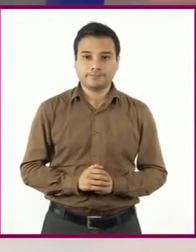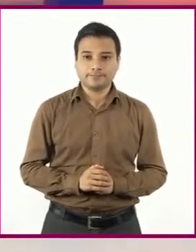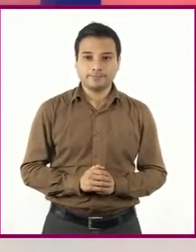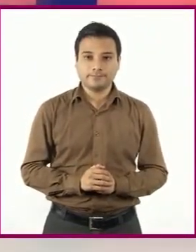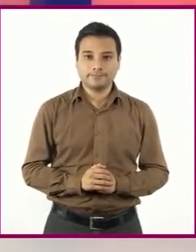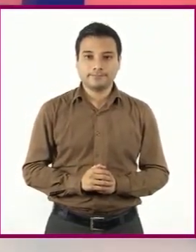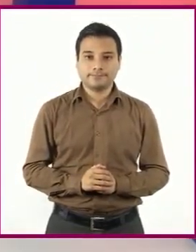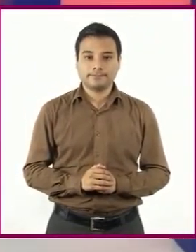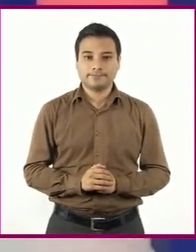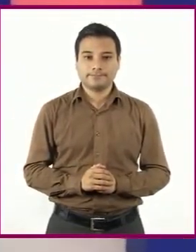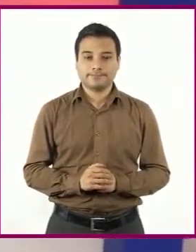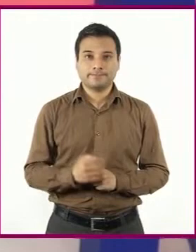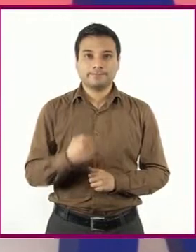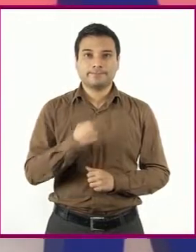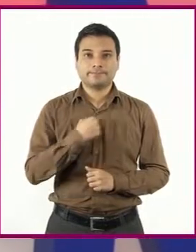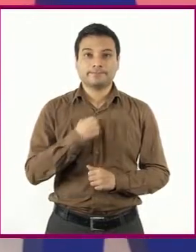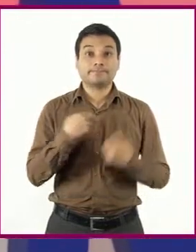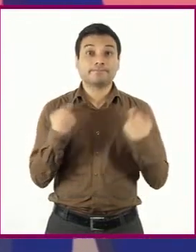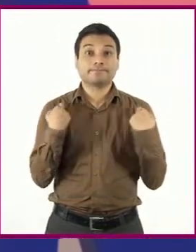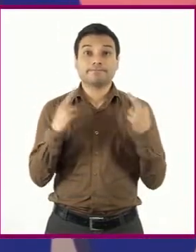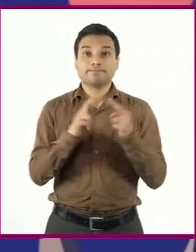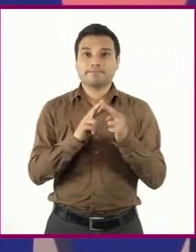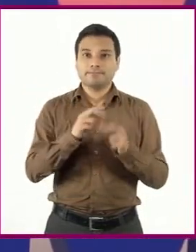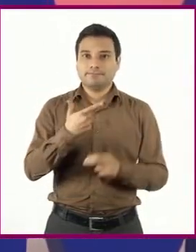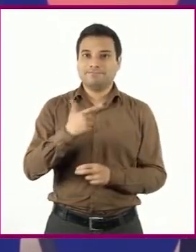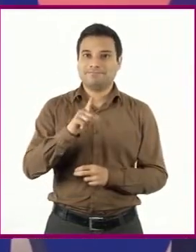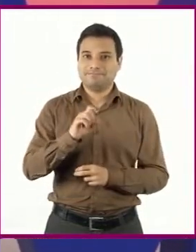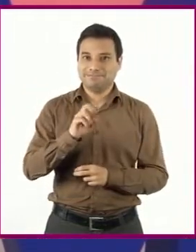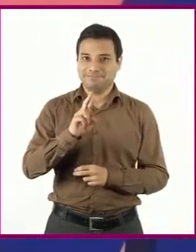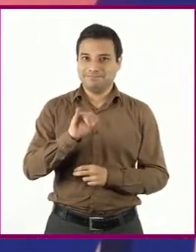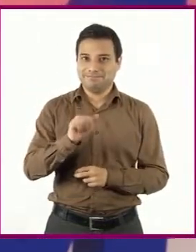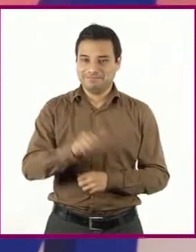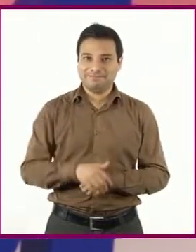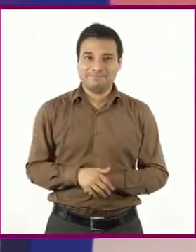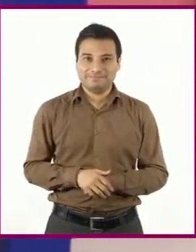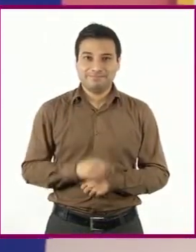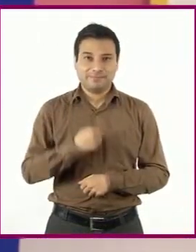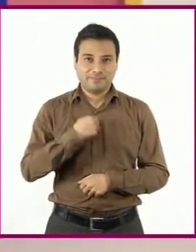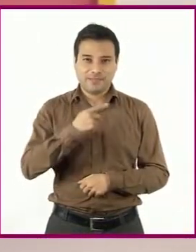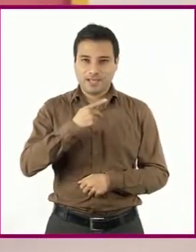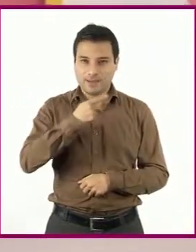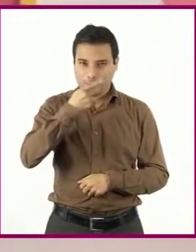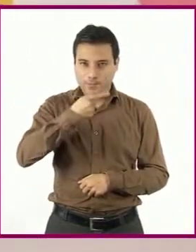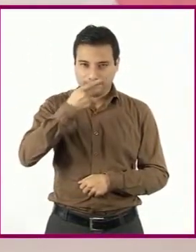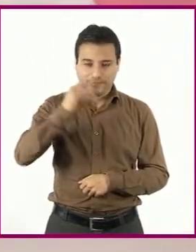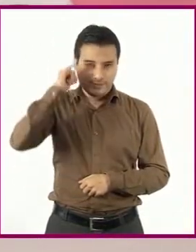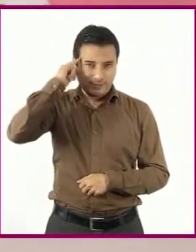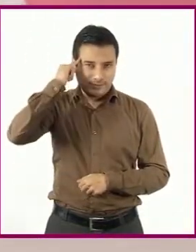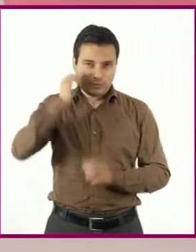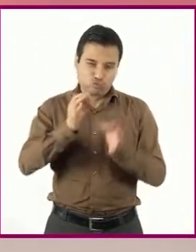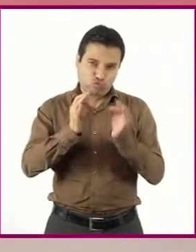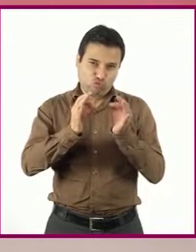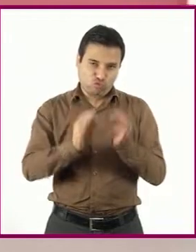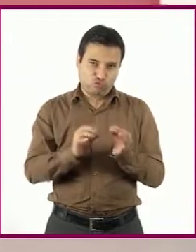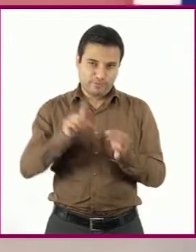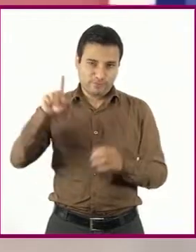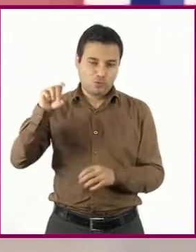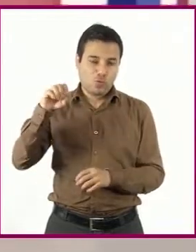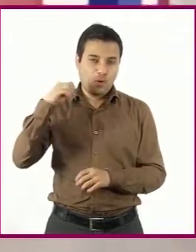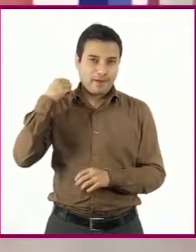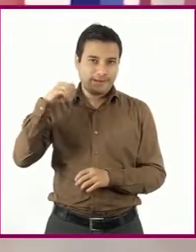Soy la profesora Gloria Rosario Victoria Ávila, hablante de la lengua Tunzavi del Estado de Oaxaca. Y